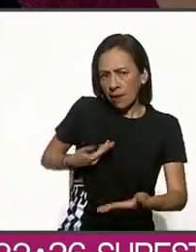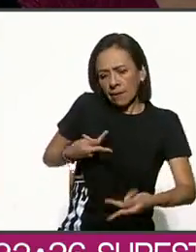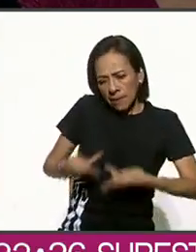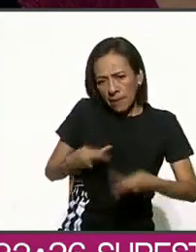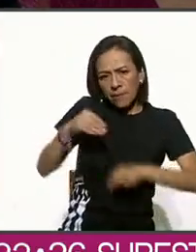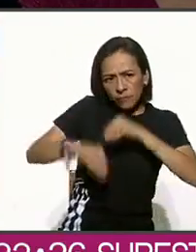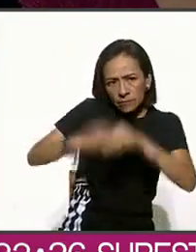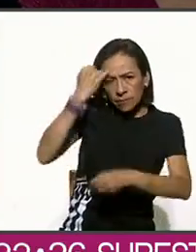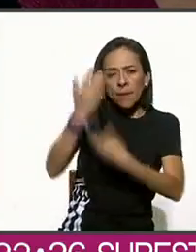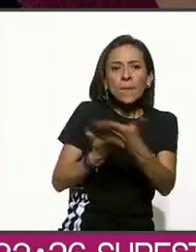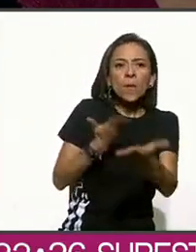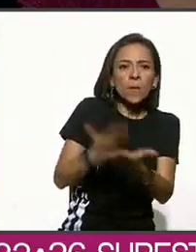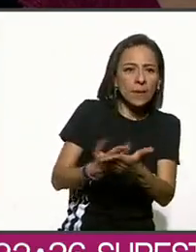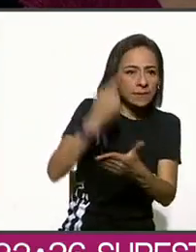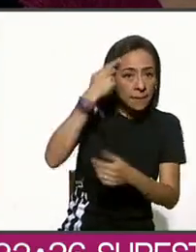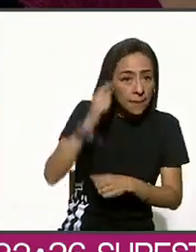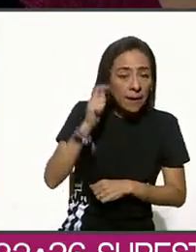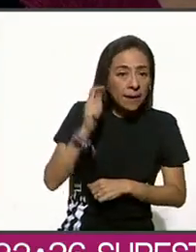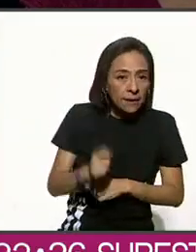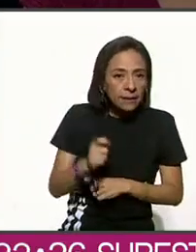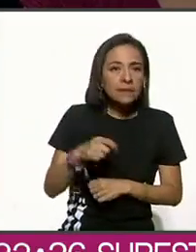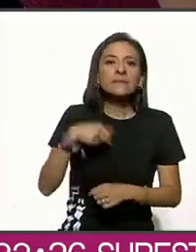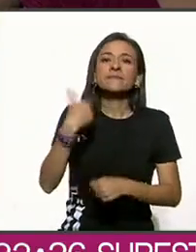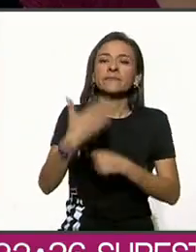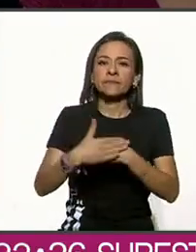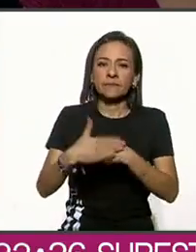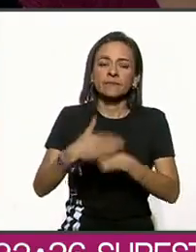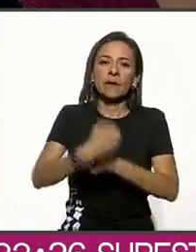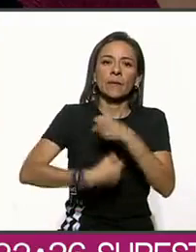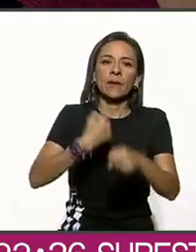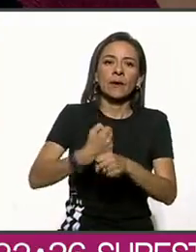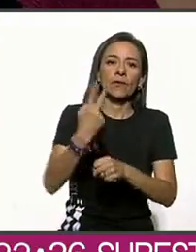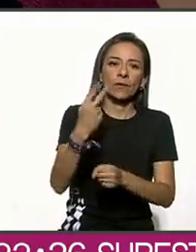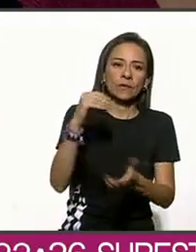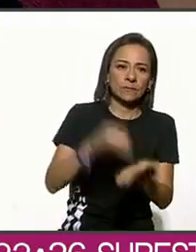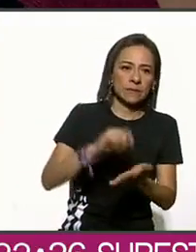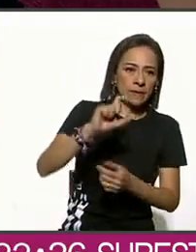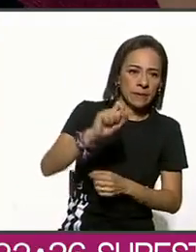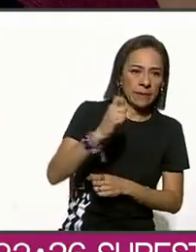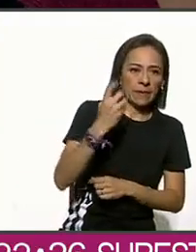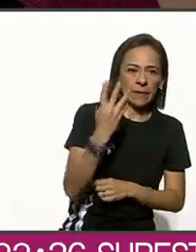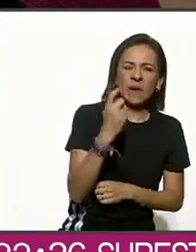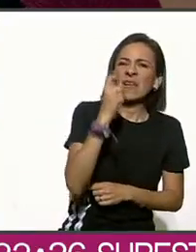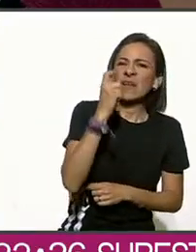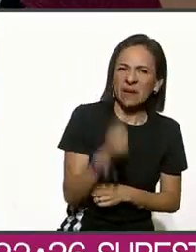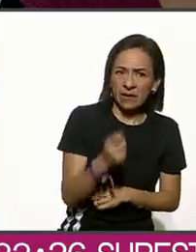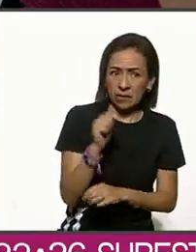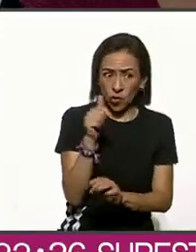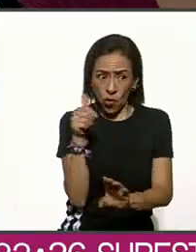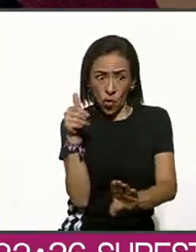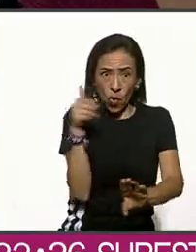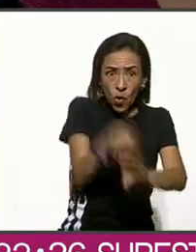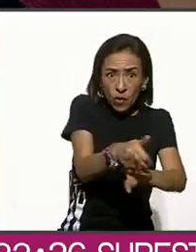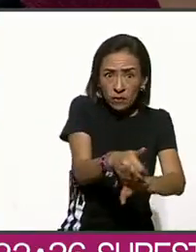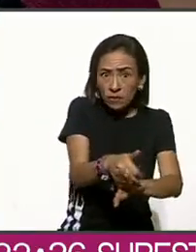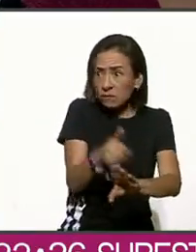Lo que decíamos, no es lastimar a nadie, no es